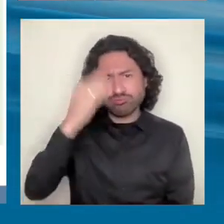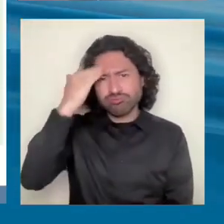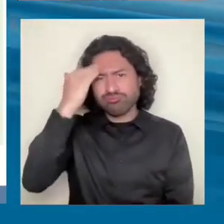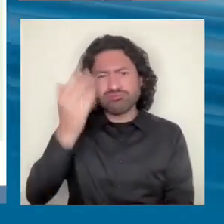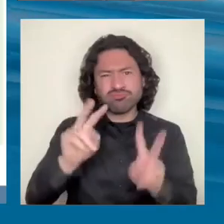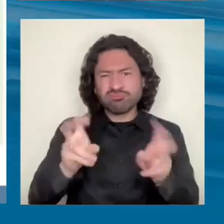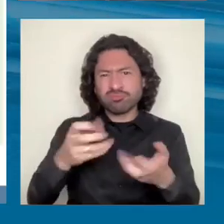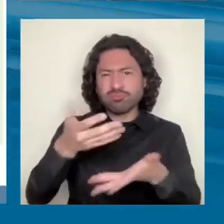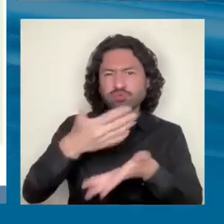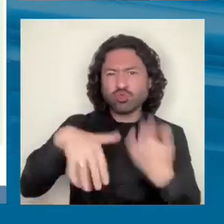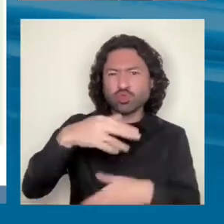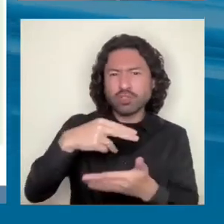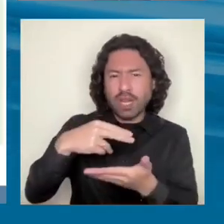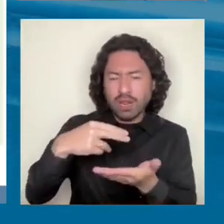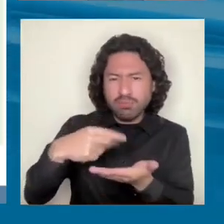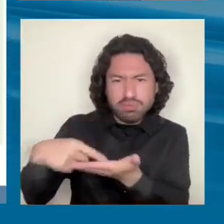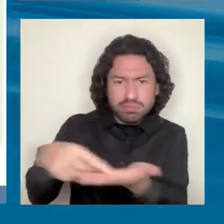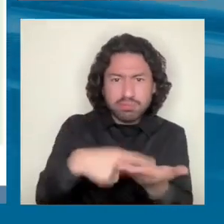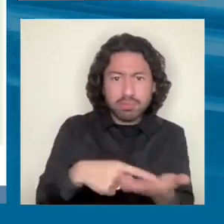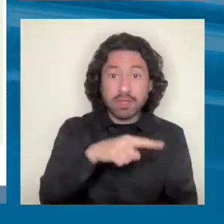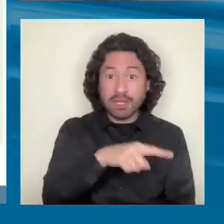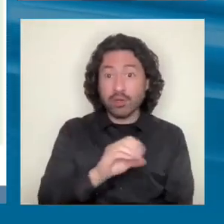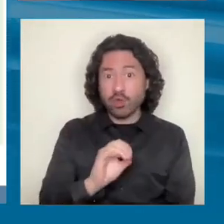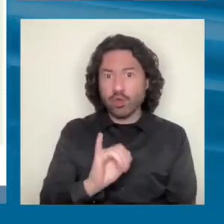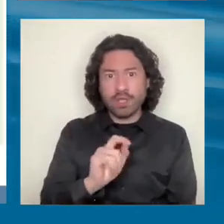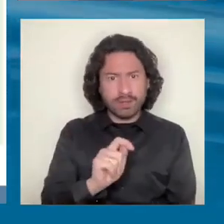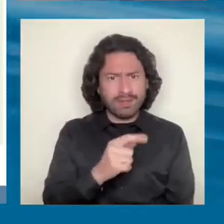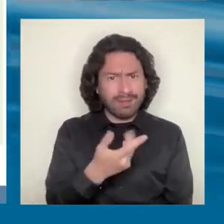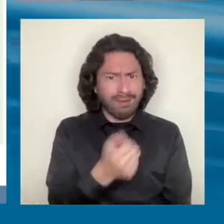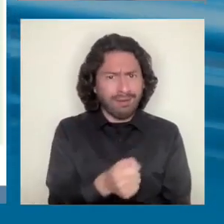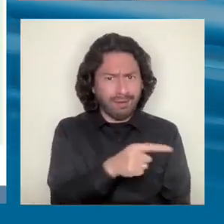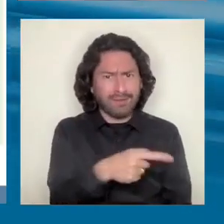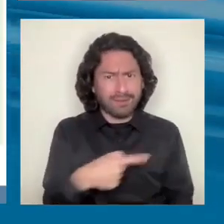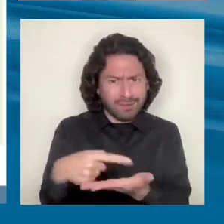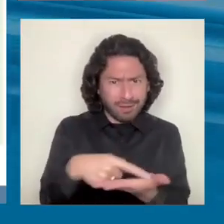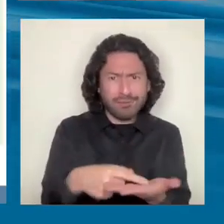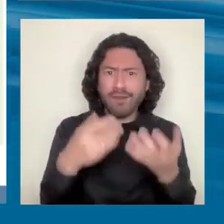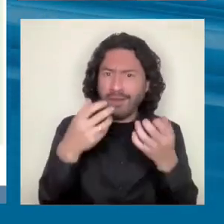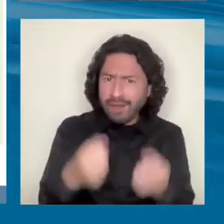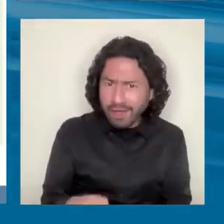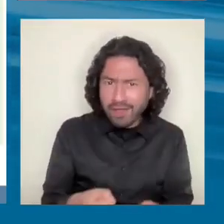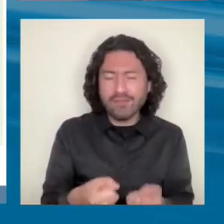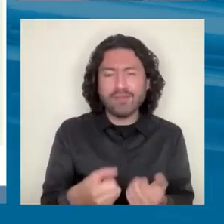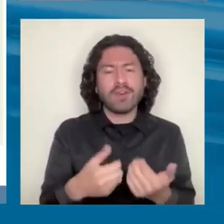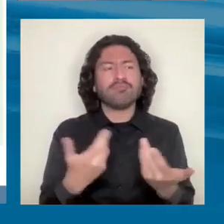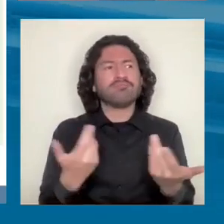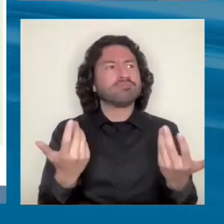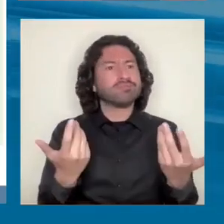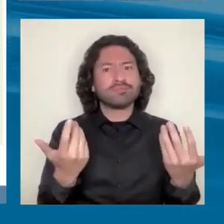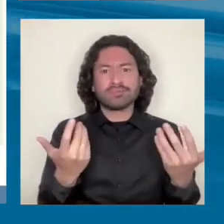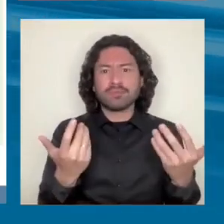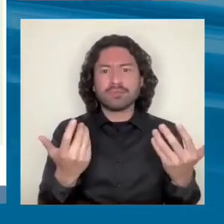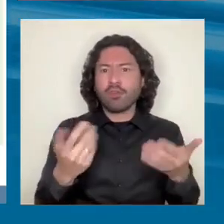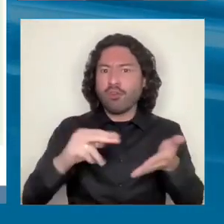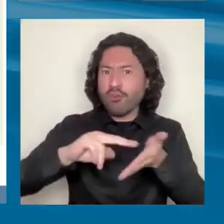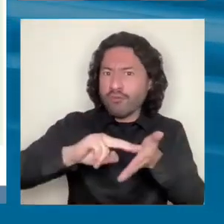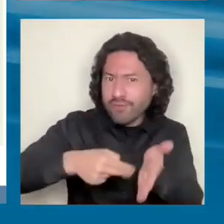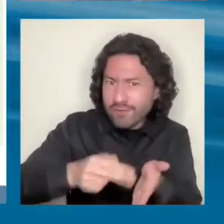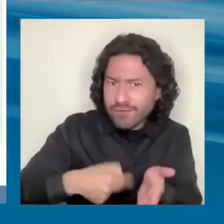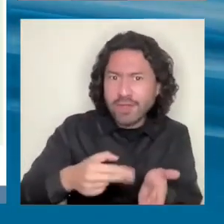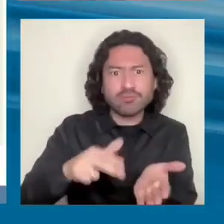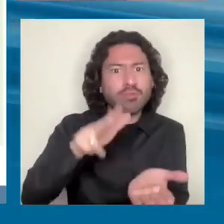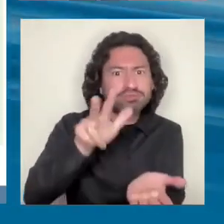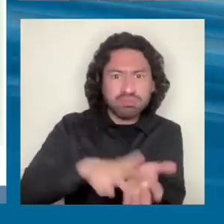tripartito, que la OIT lo tiene muy bien marcado, hay convenciones, la mayoría de los países de América Latina, si no todos, han suscrito las